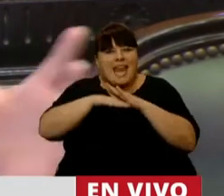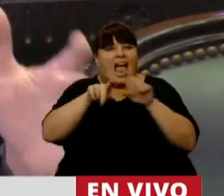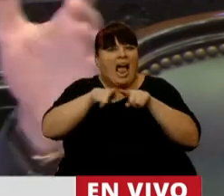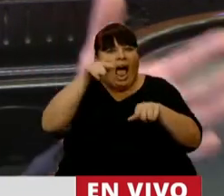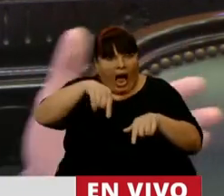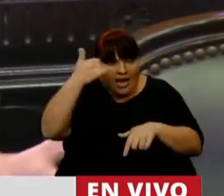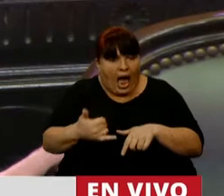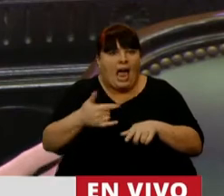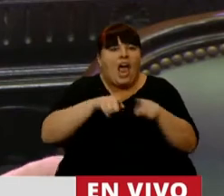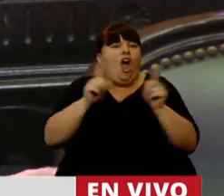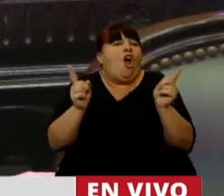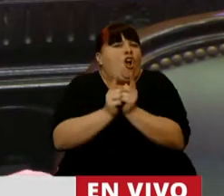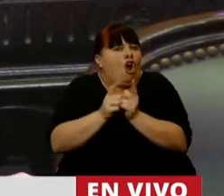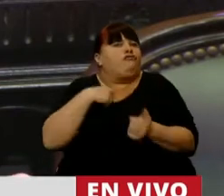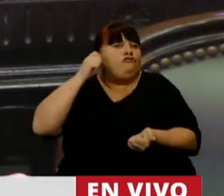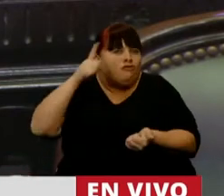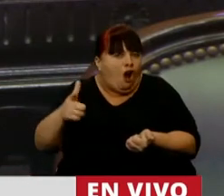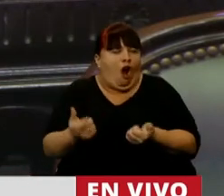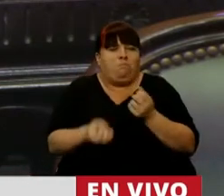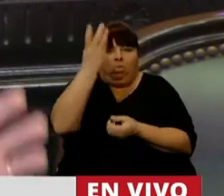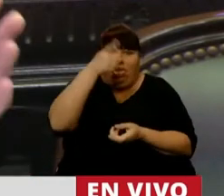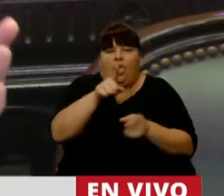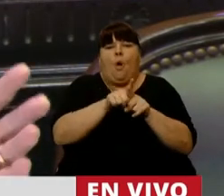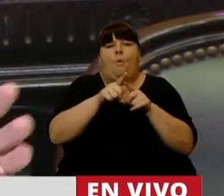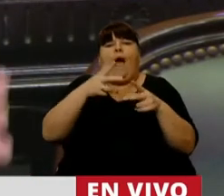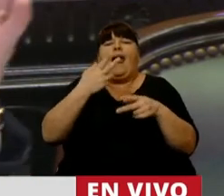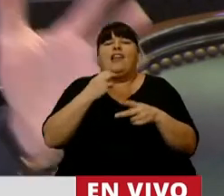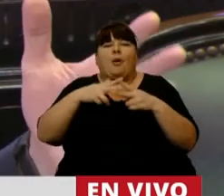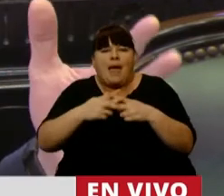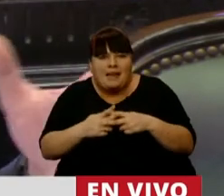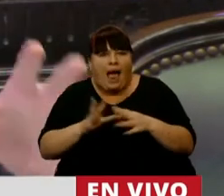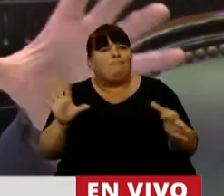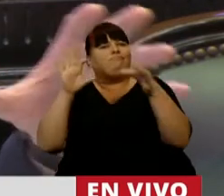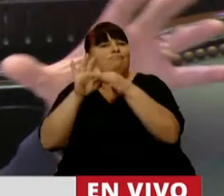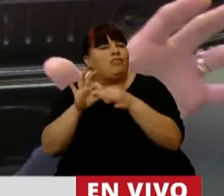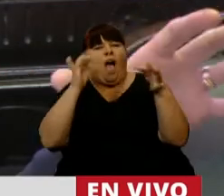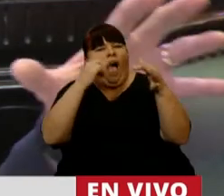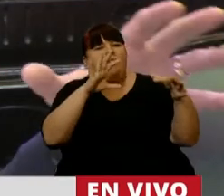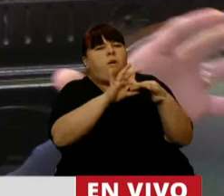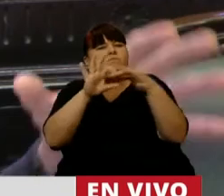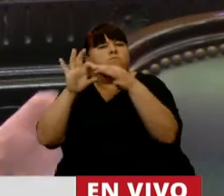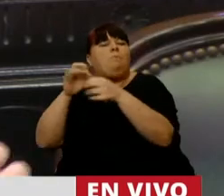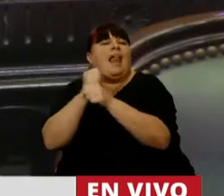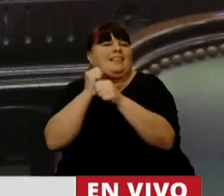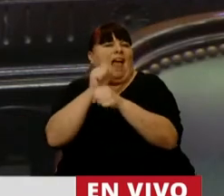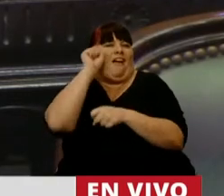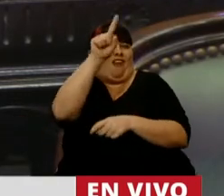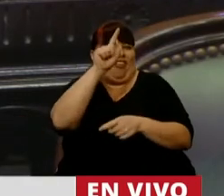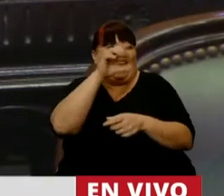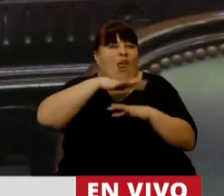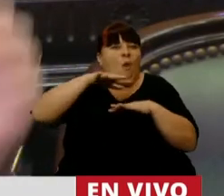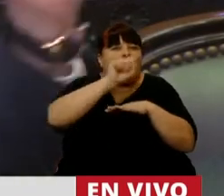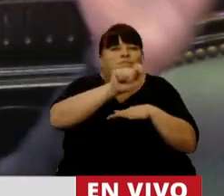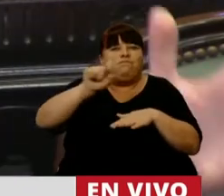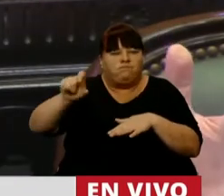y ahora son carreras cortas que hemos logrado, como electromecánico que está relacionado, todo está relacionado con el trabajo que se realiza en